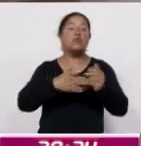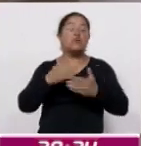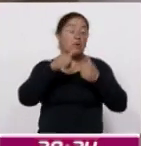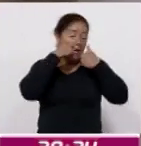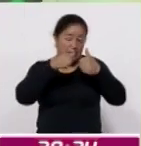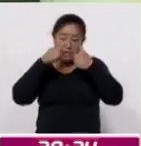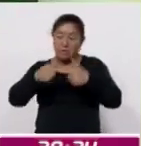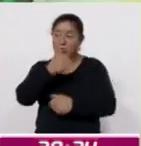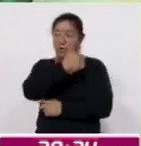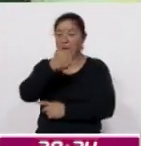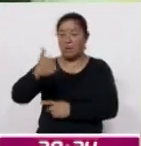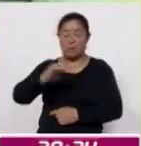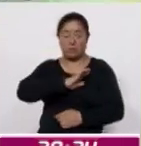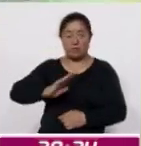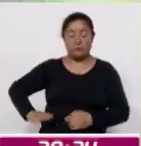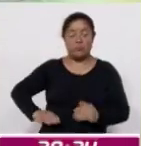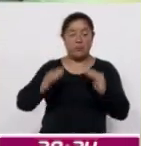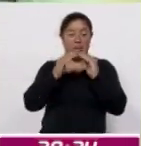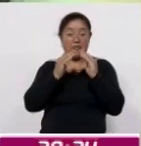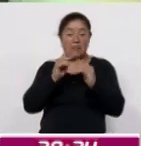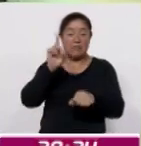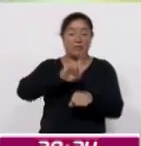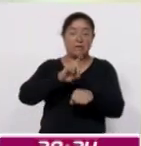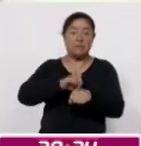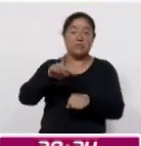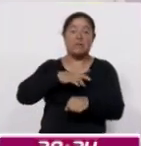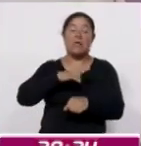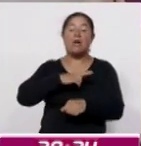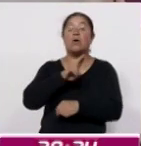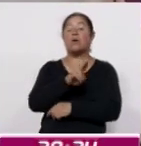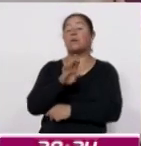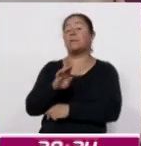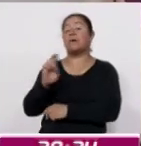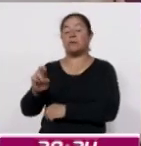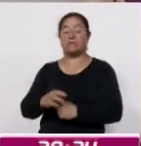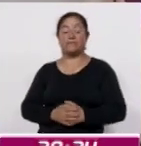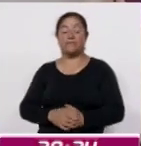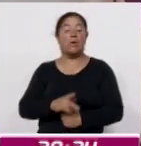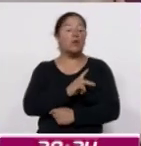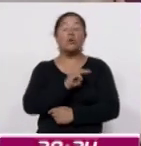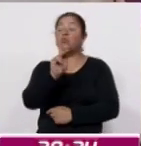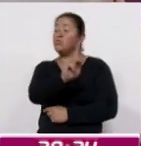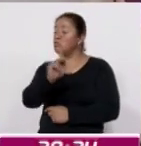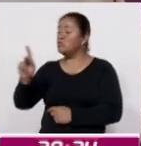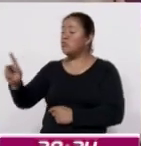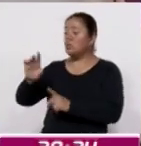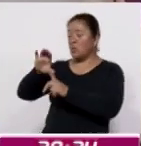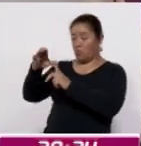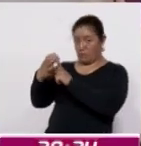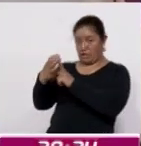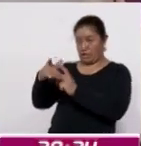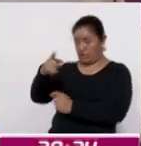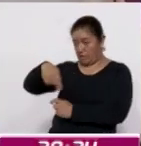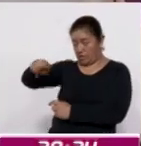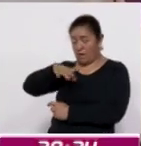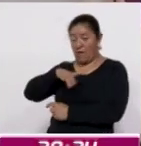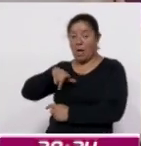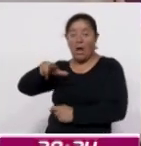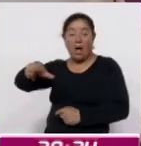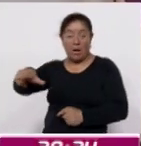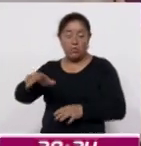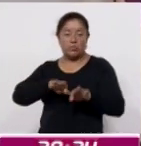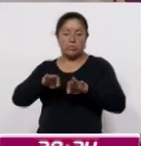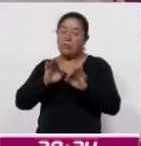municipio, casas de día y unidades básicas de rehabilitación. Ustedes como miembros de este comité tendrán una misión muy